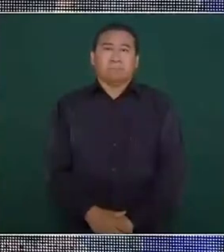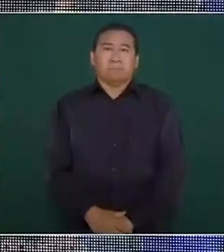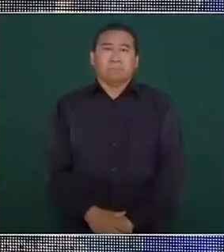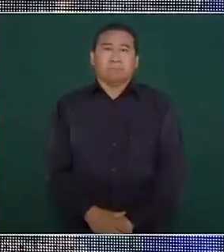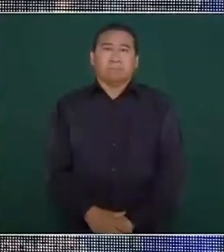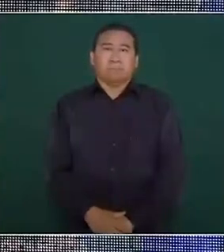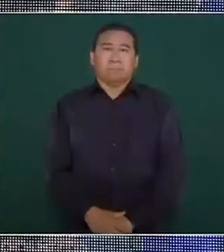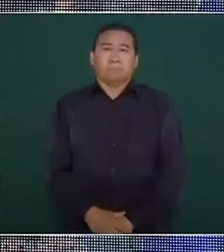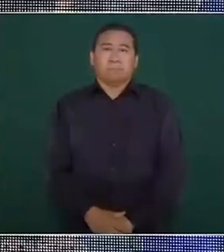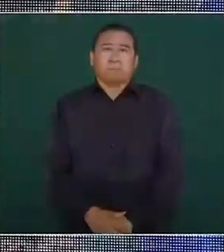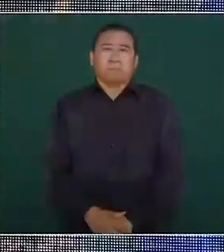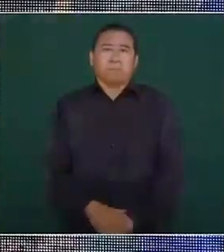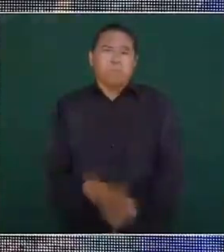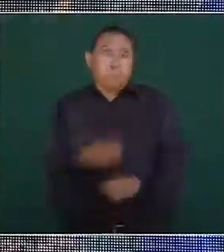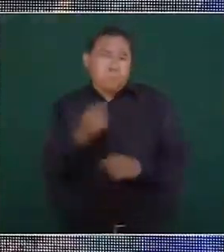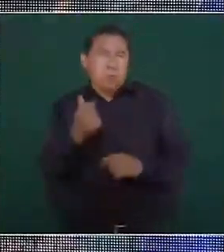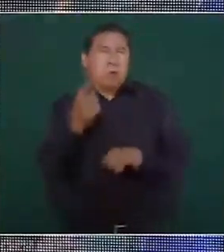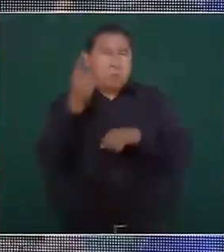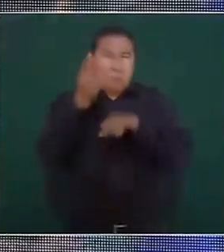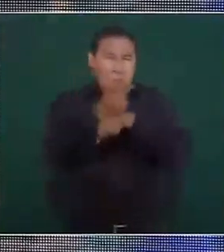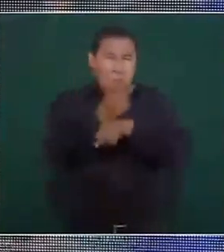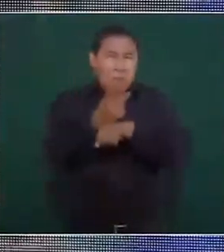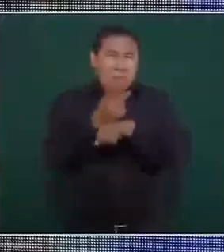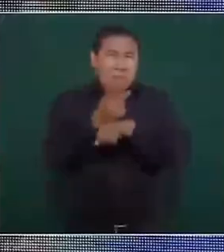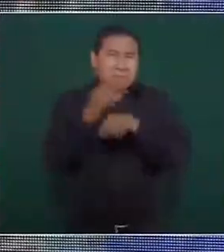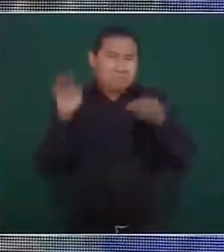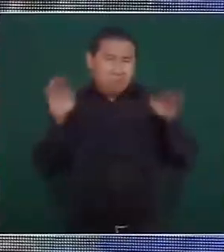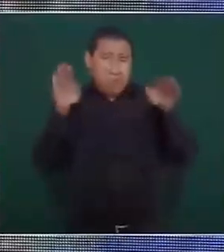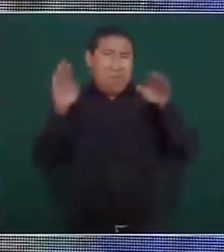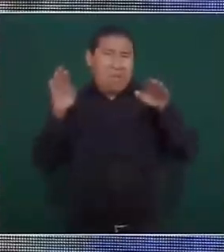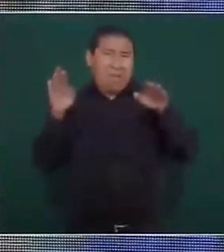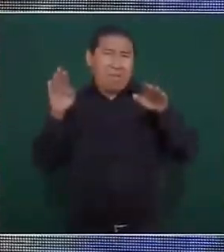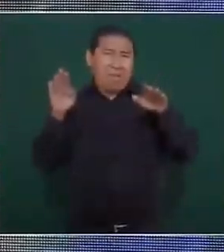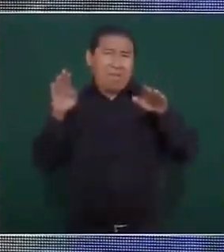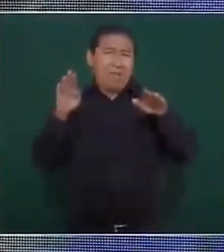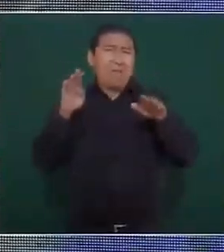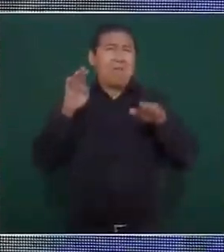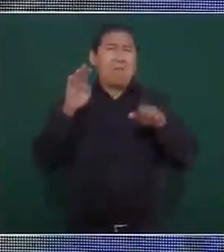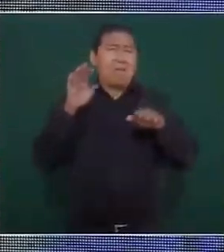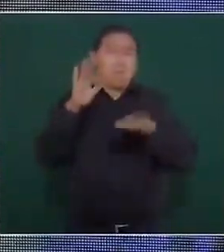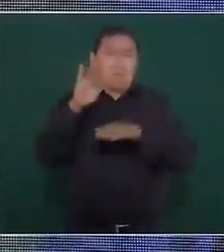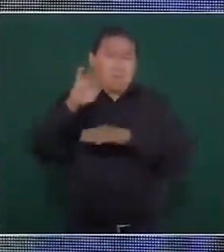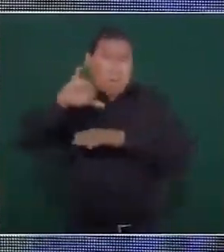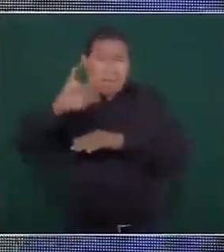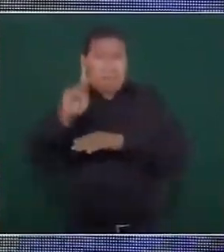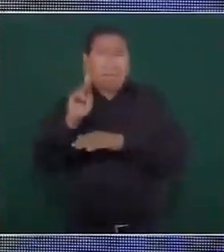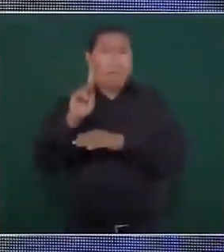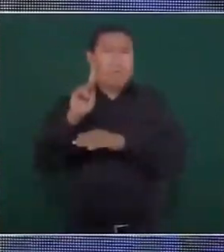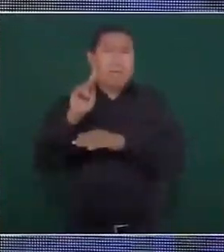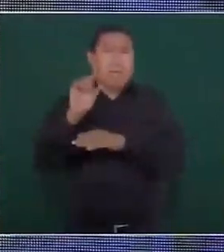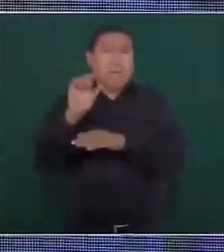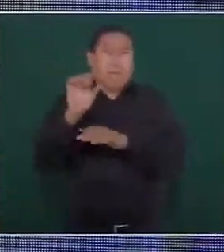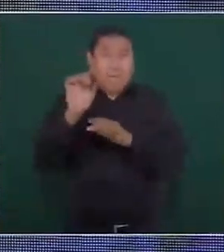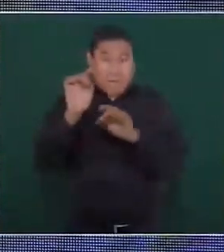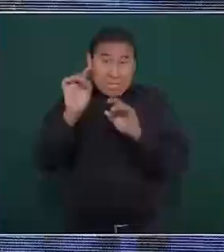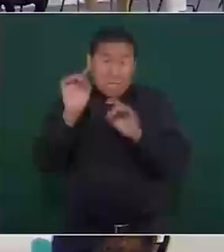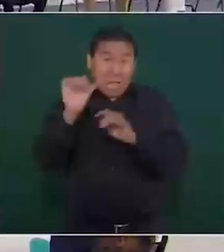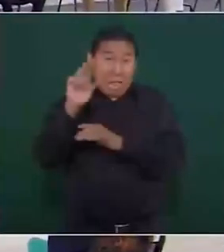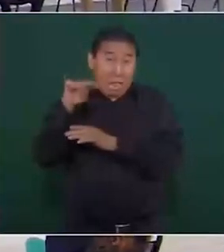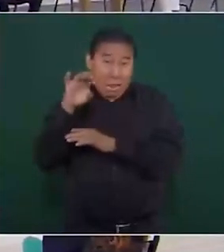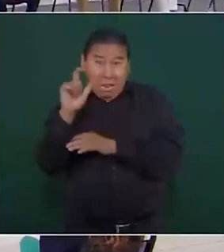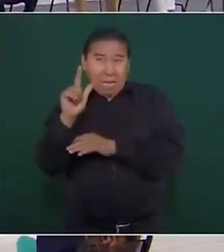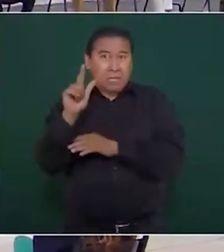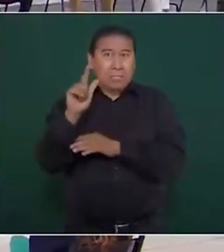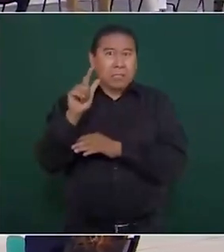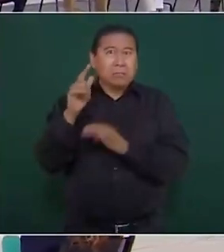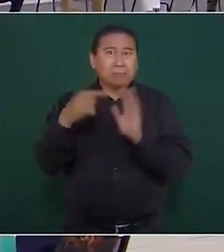Un poco lo que pasó con el aeropuerto Felipe Ángeles, que llovieron los amparos, no